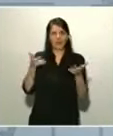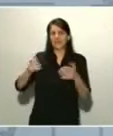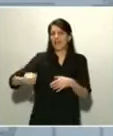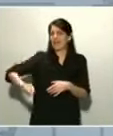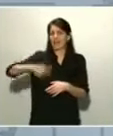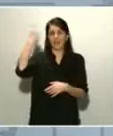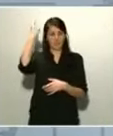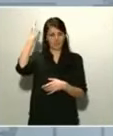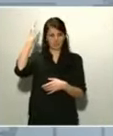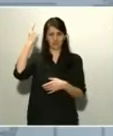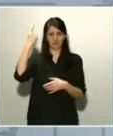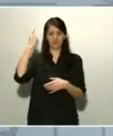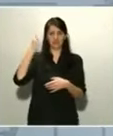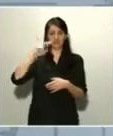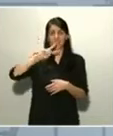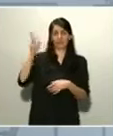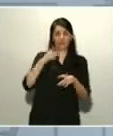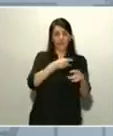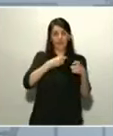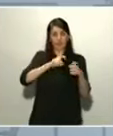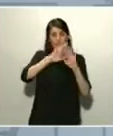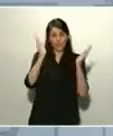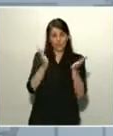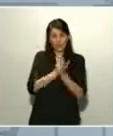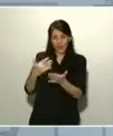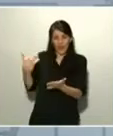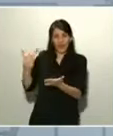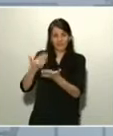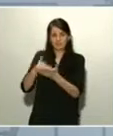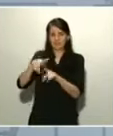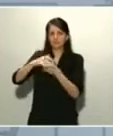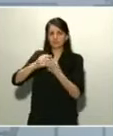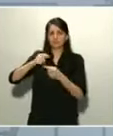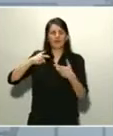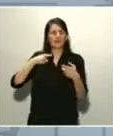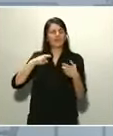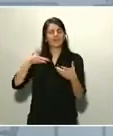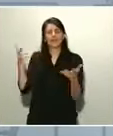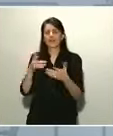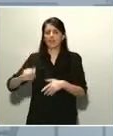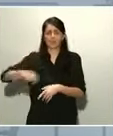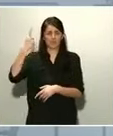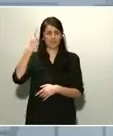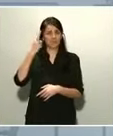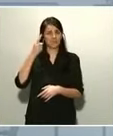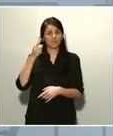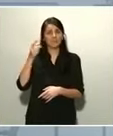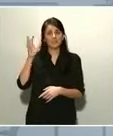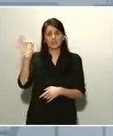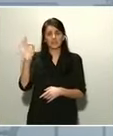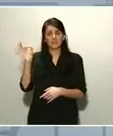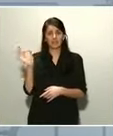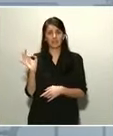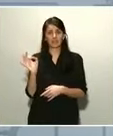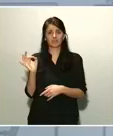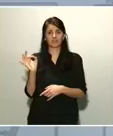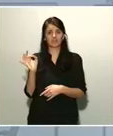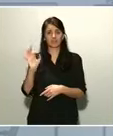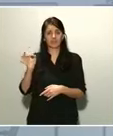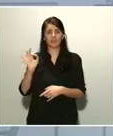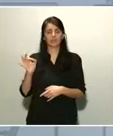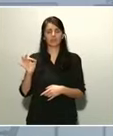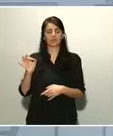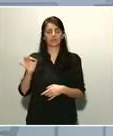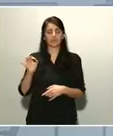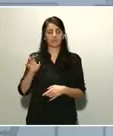Segunda Guerra Mundial. Y probablemente no les falta razón. En nuestro país, ciertamente, sólo los